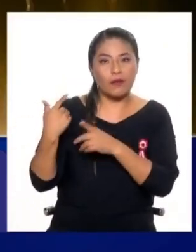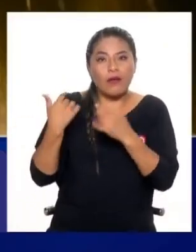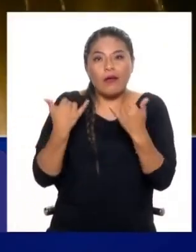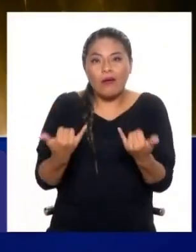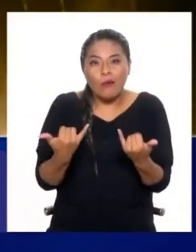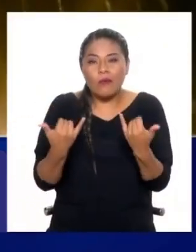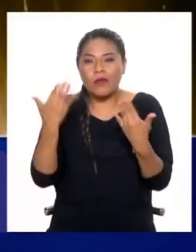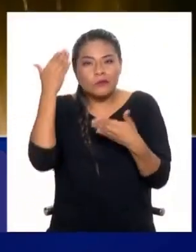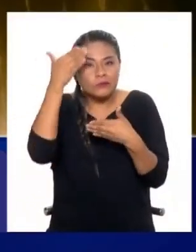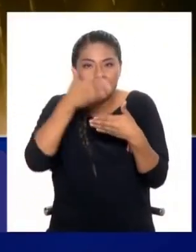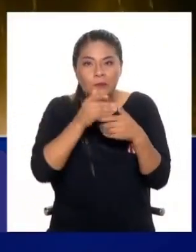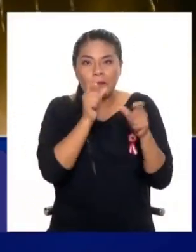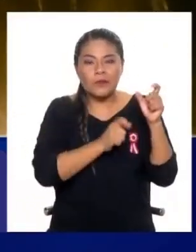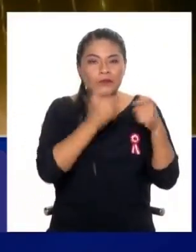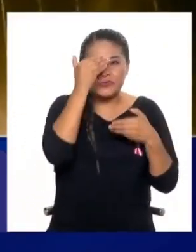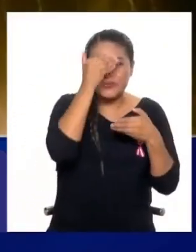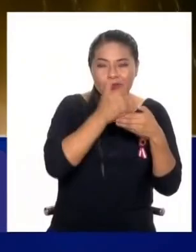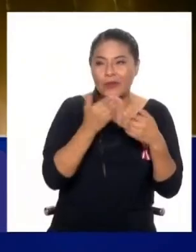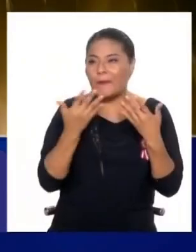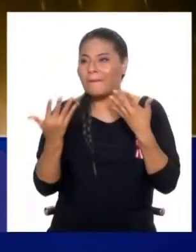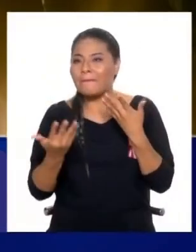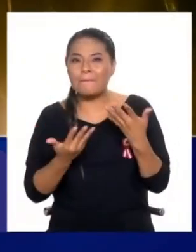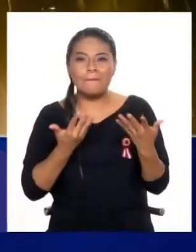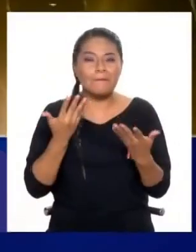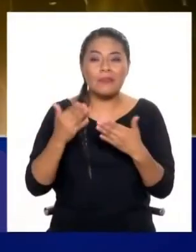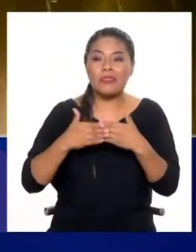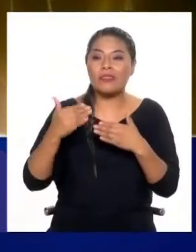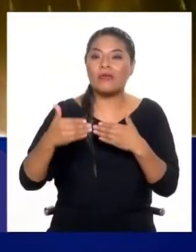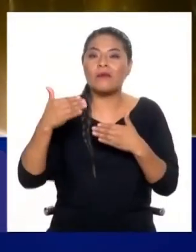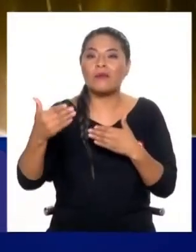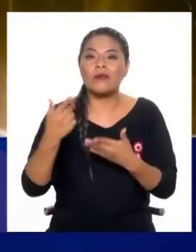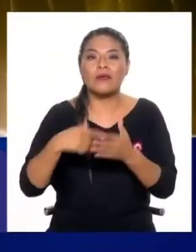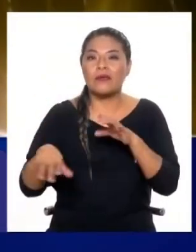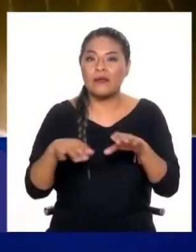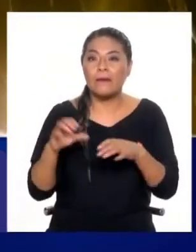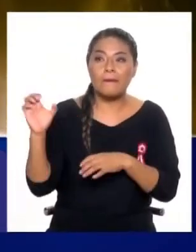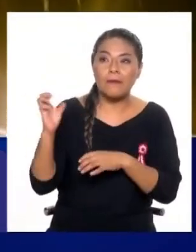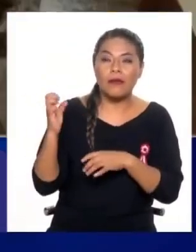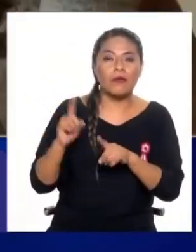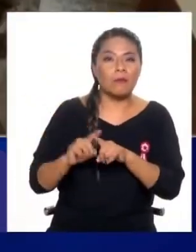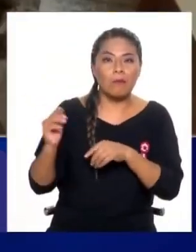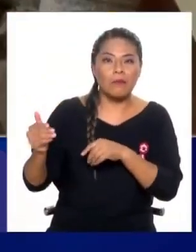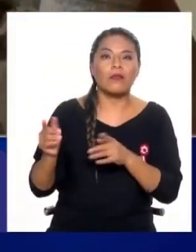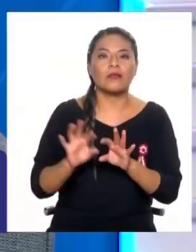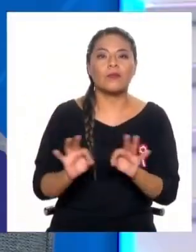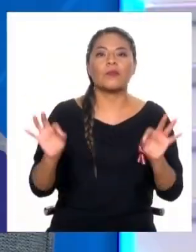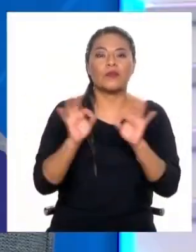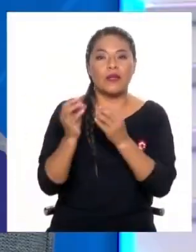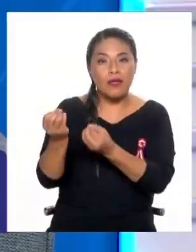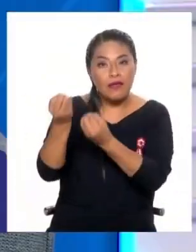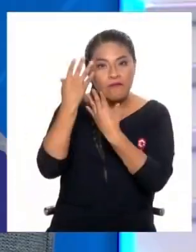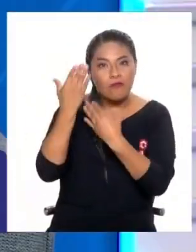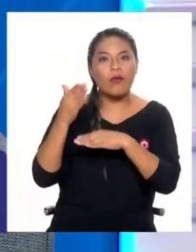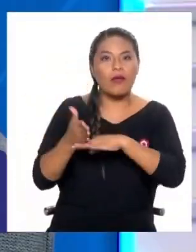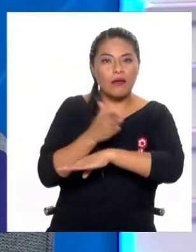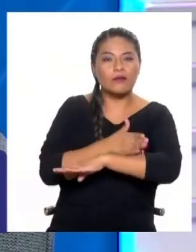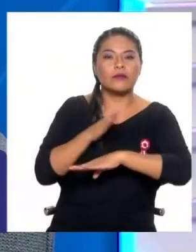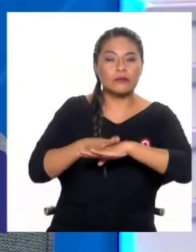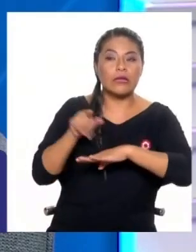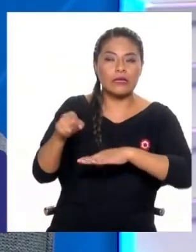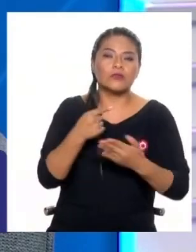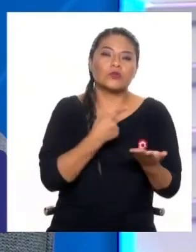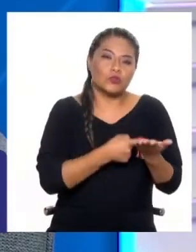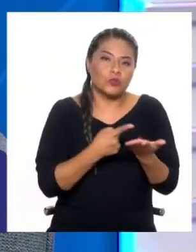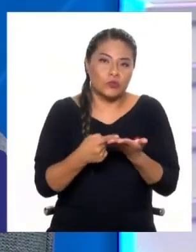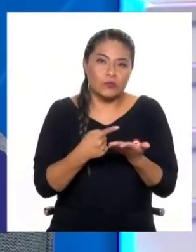está enterada de qué hacer, cómo hacer antes, durante y después de esta emergencia. Ahora, este plan de contingencia también podría